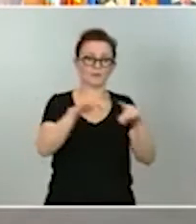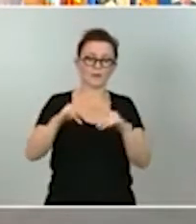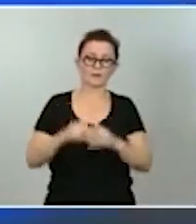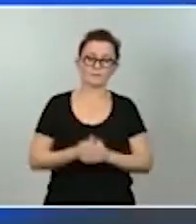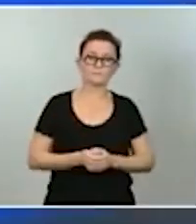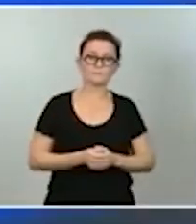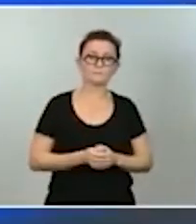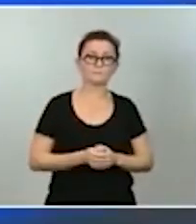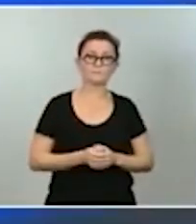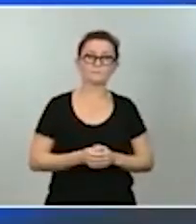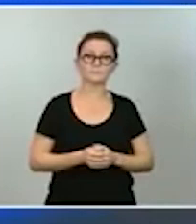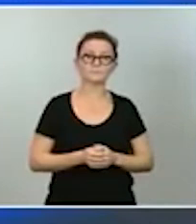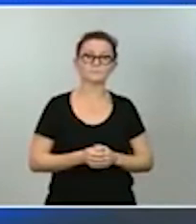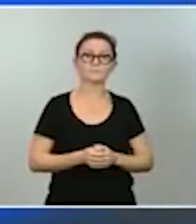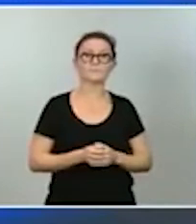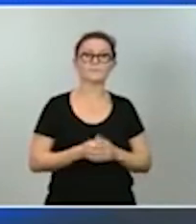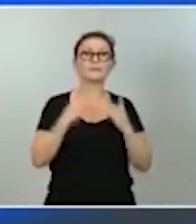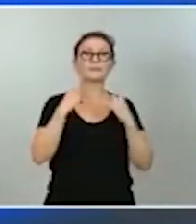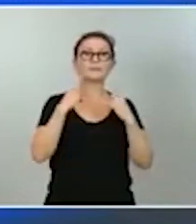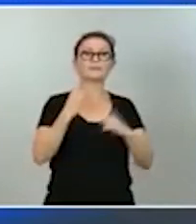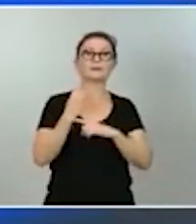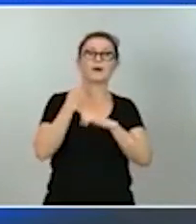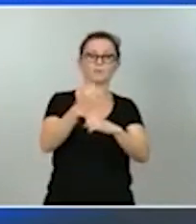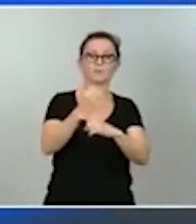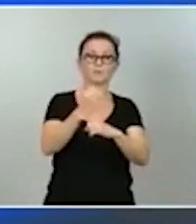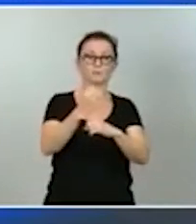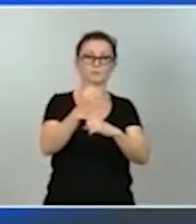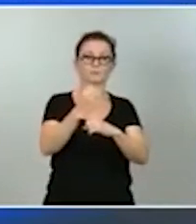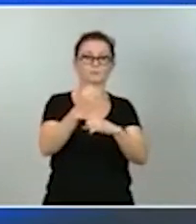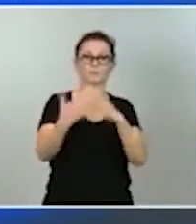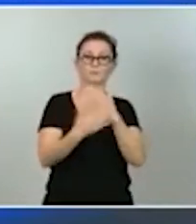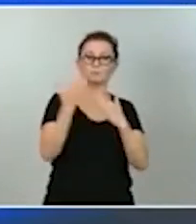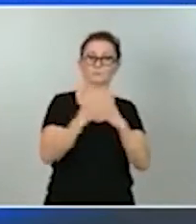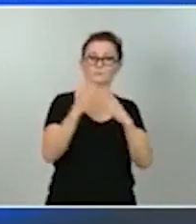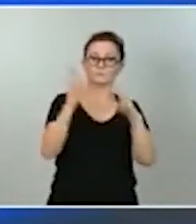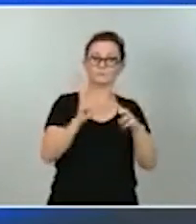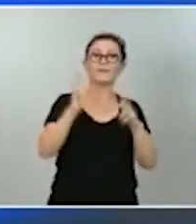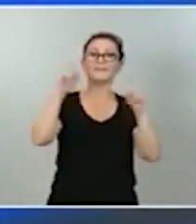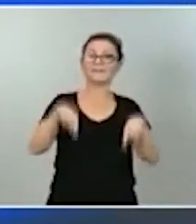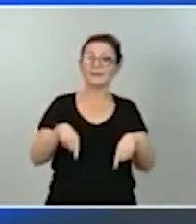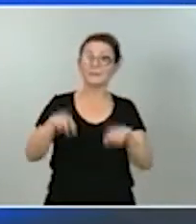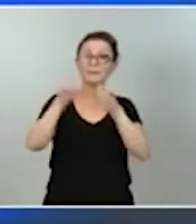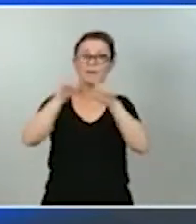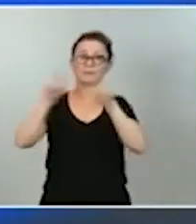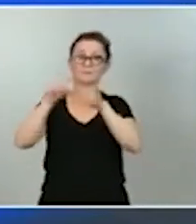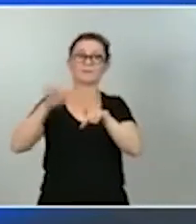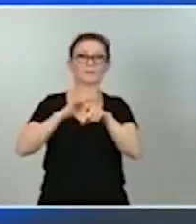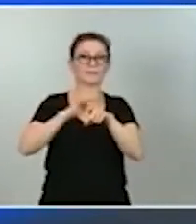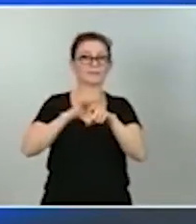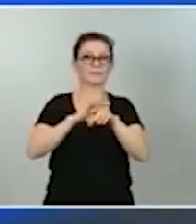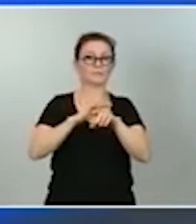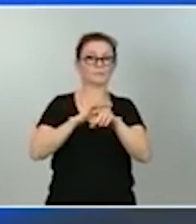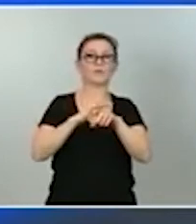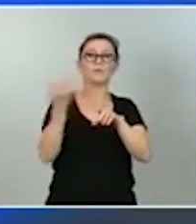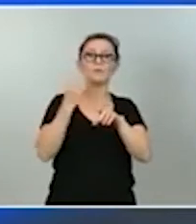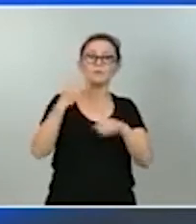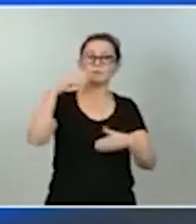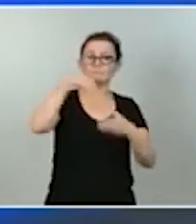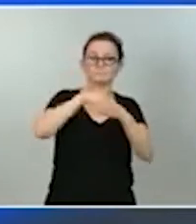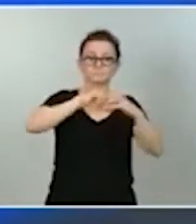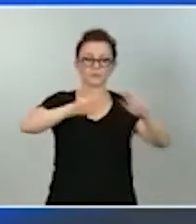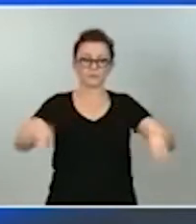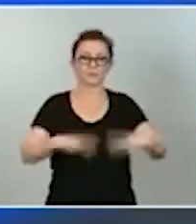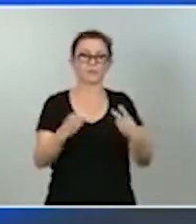apoyar la modernización del tejido empresarial la digitalización del tejido empresarial impulsando la internacionalización la renovación del capital